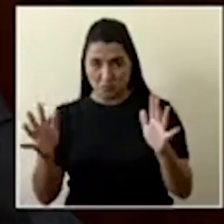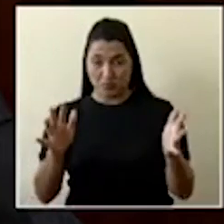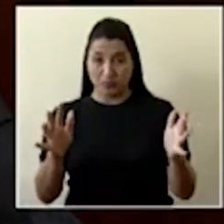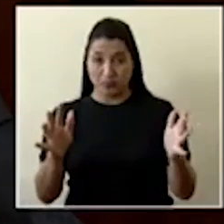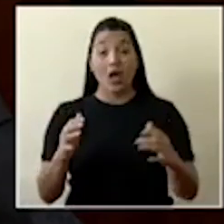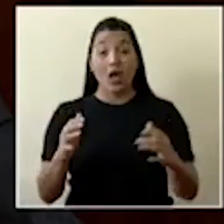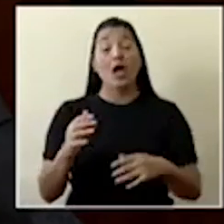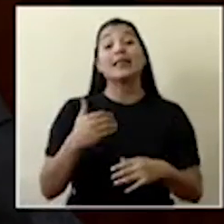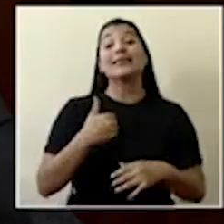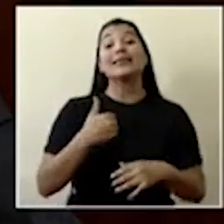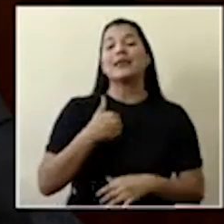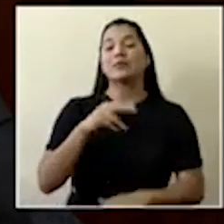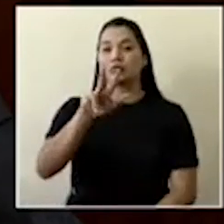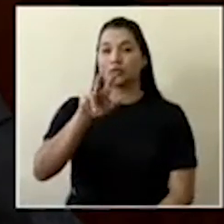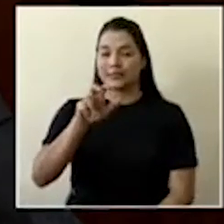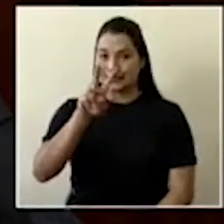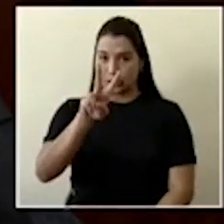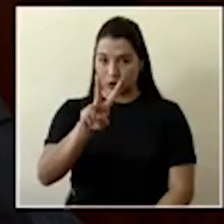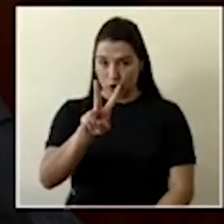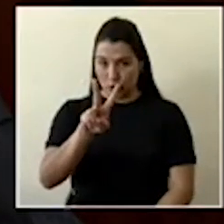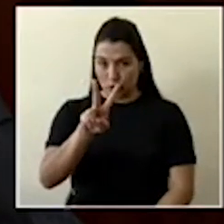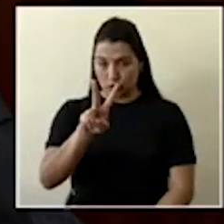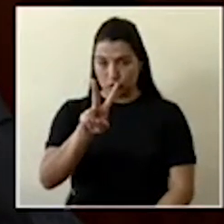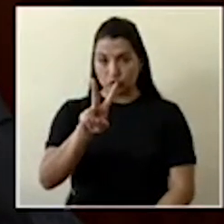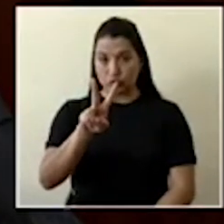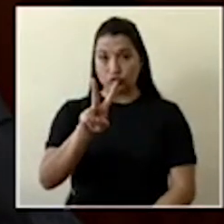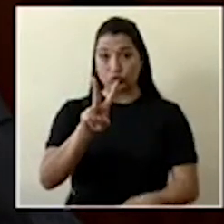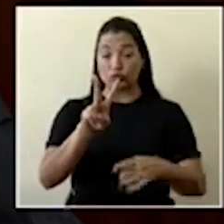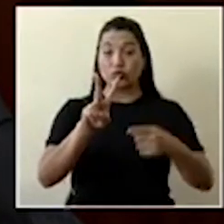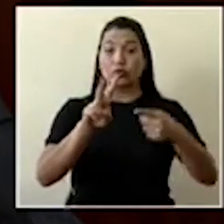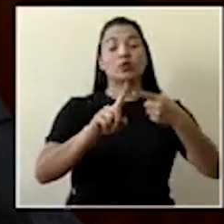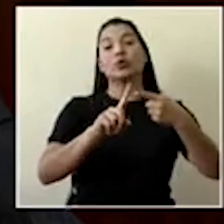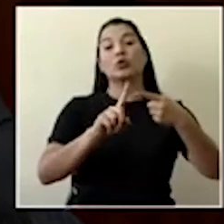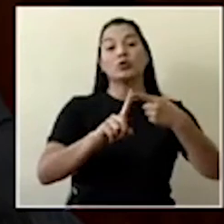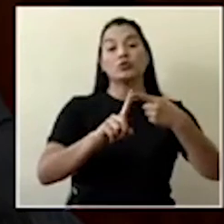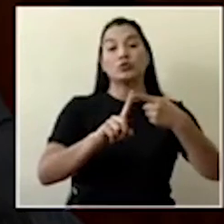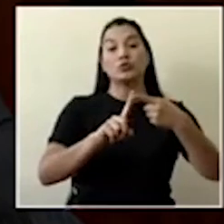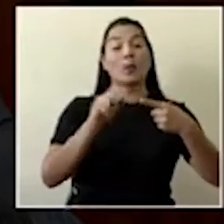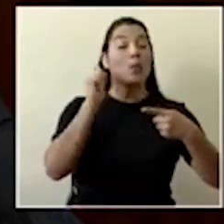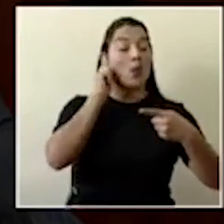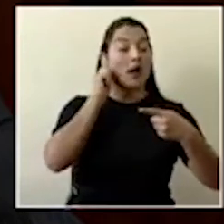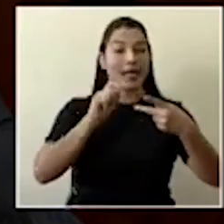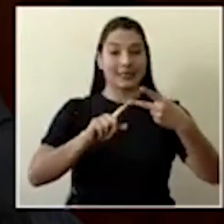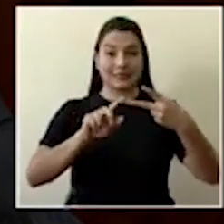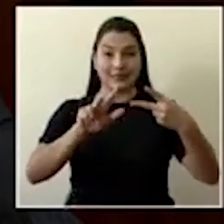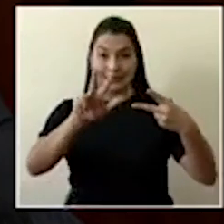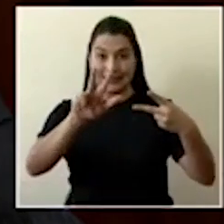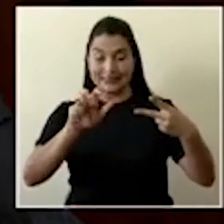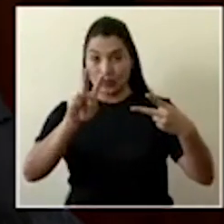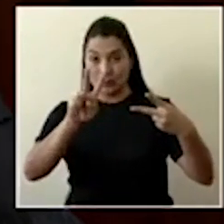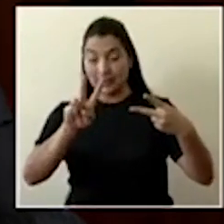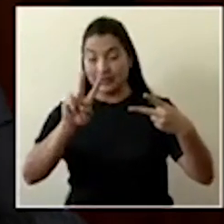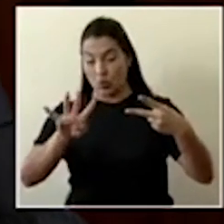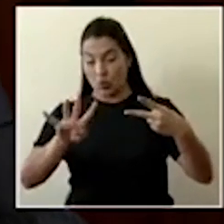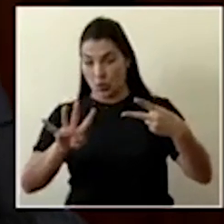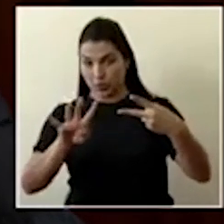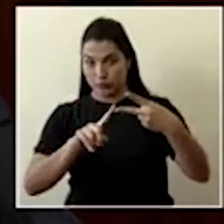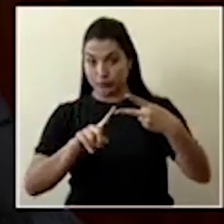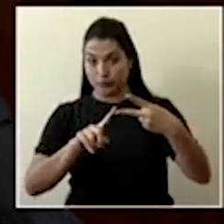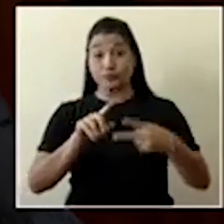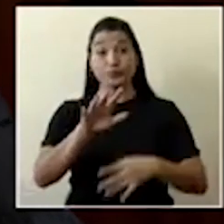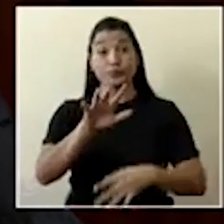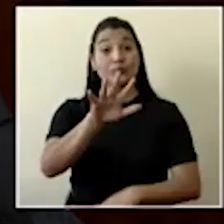hombres, tenemos 302 de las primeras y 324 de los segundos, de los cuales